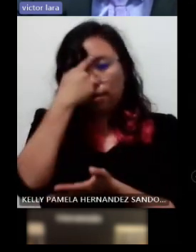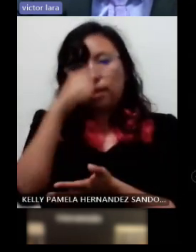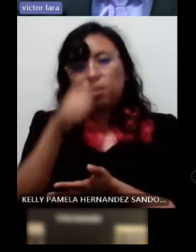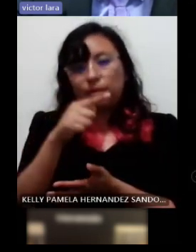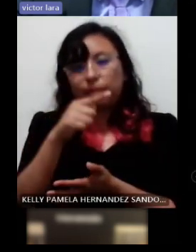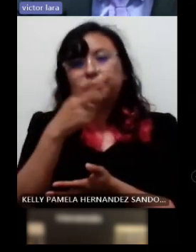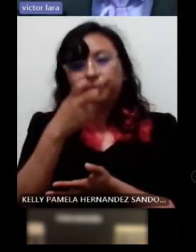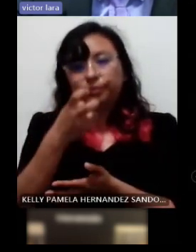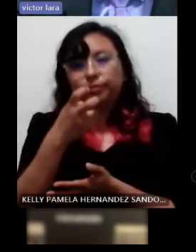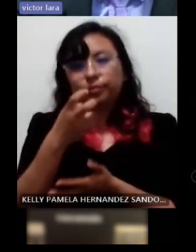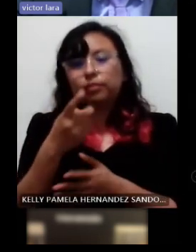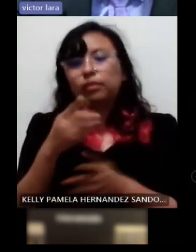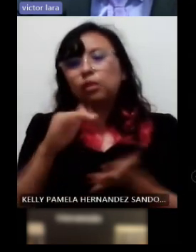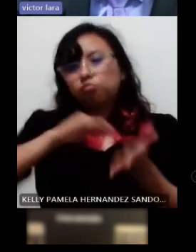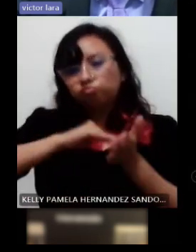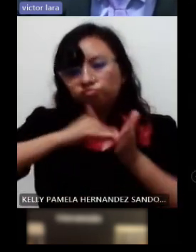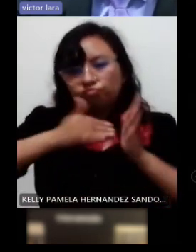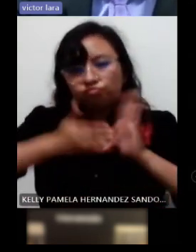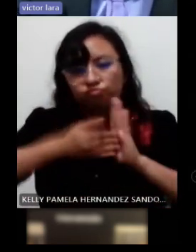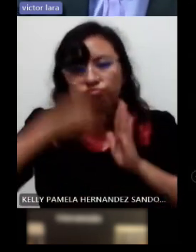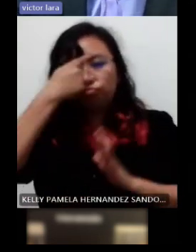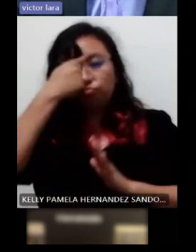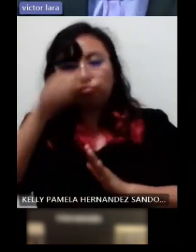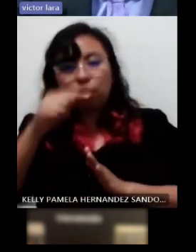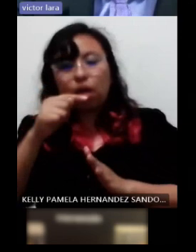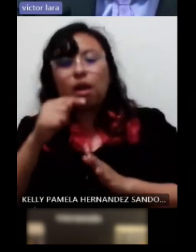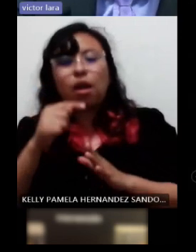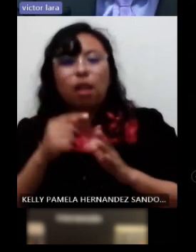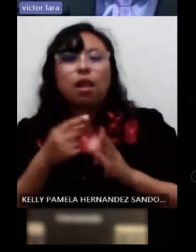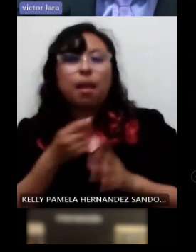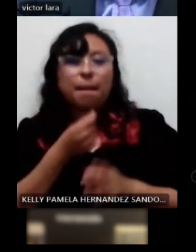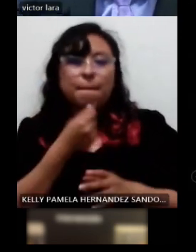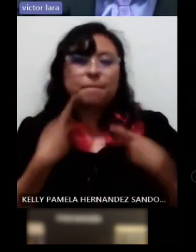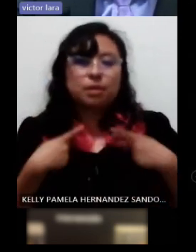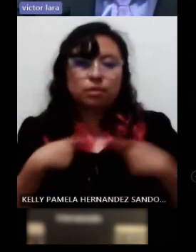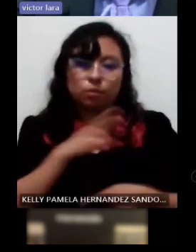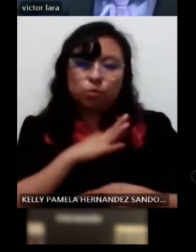estas estrategias dinámicas que se le aplican al paciente